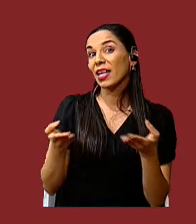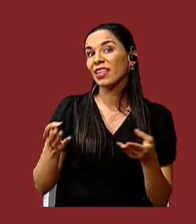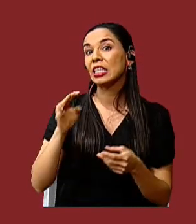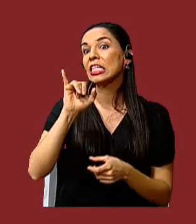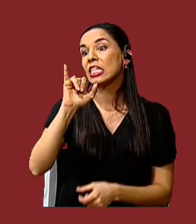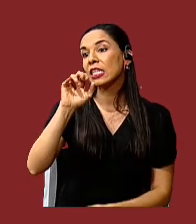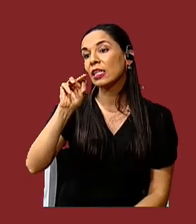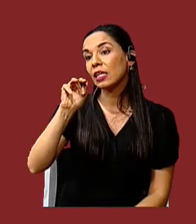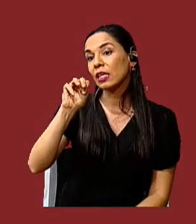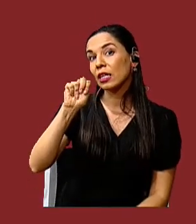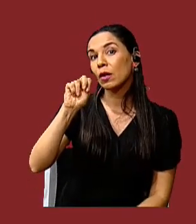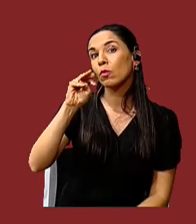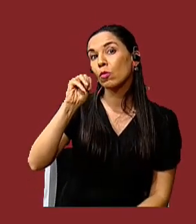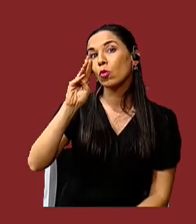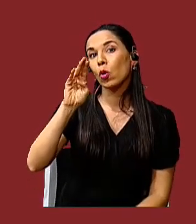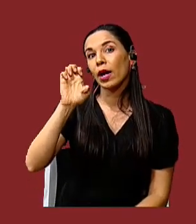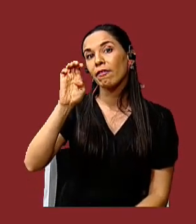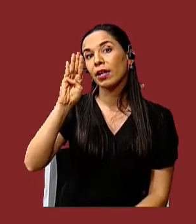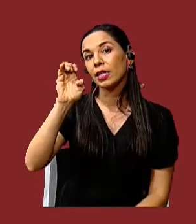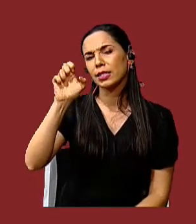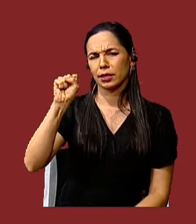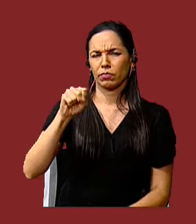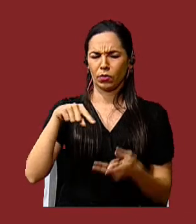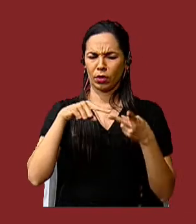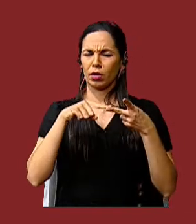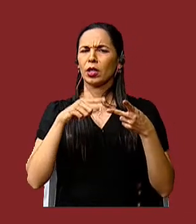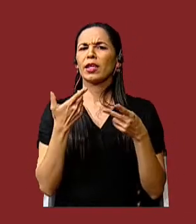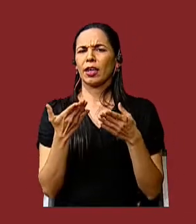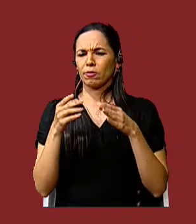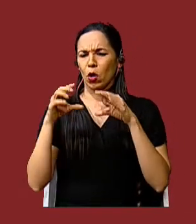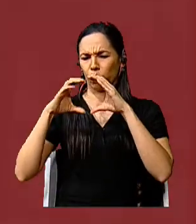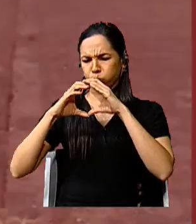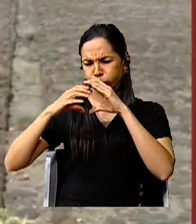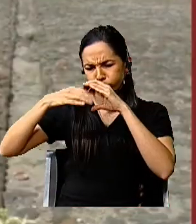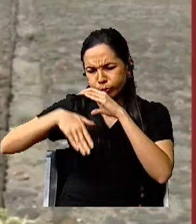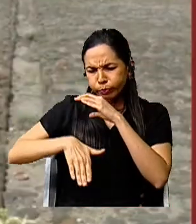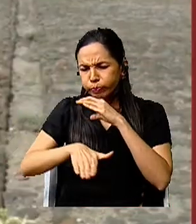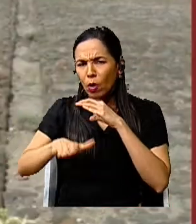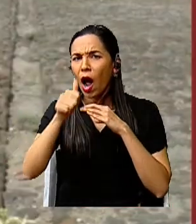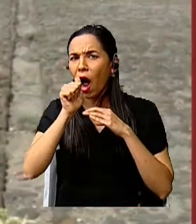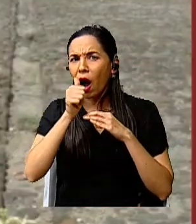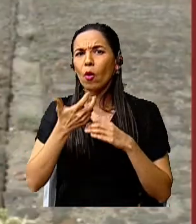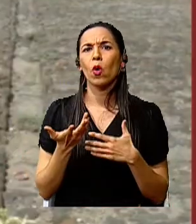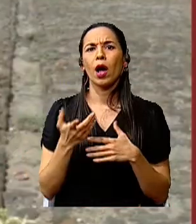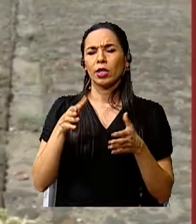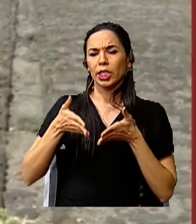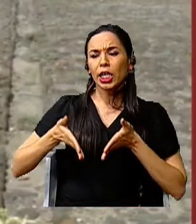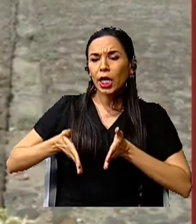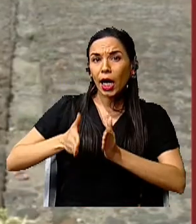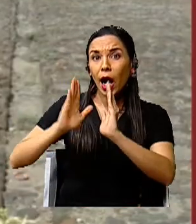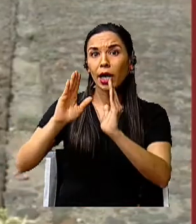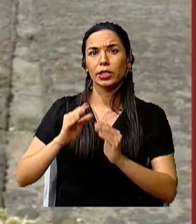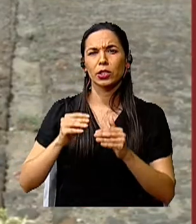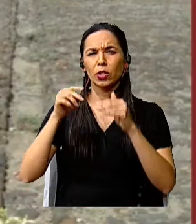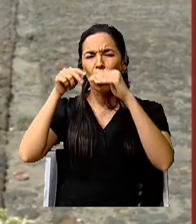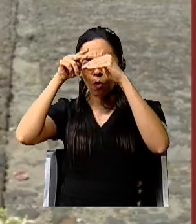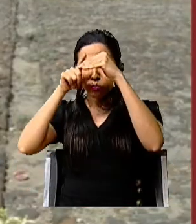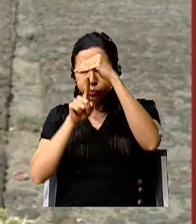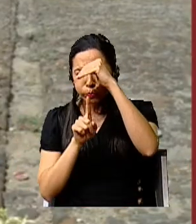inmuebles podemos encontrar acueductos, calles, cavernas,